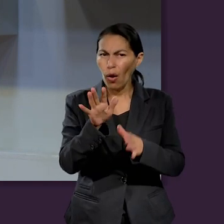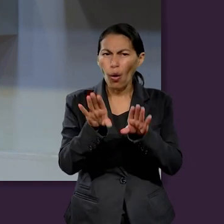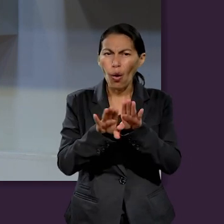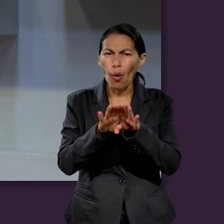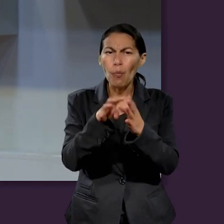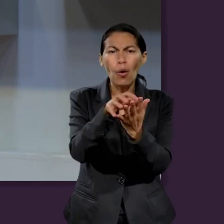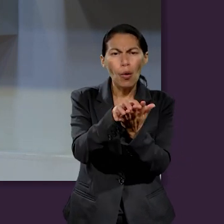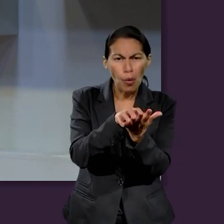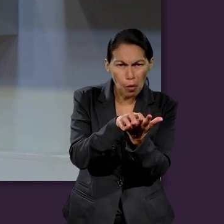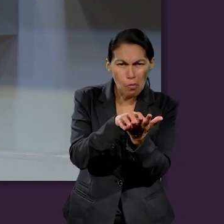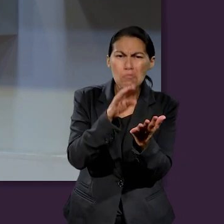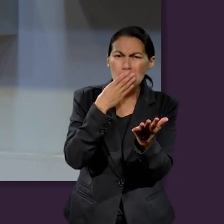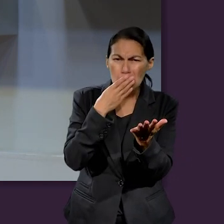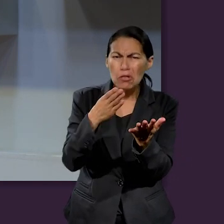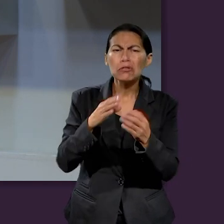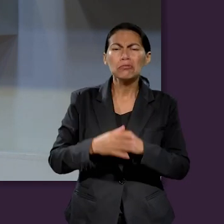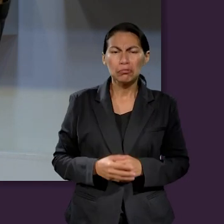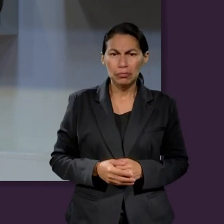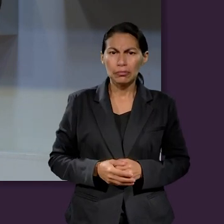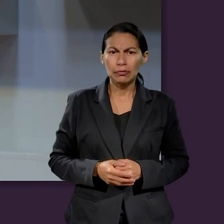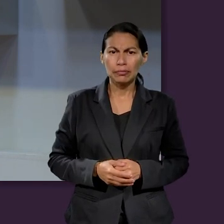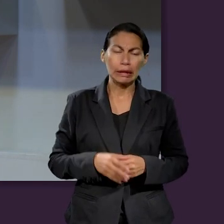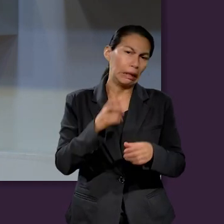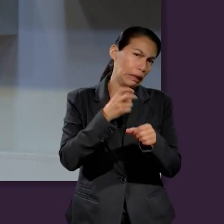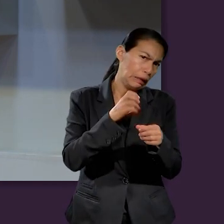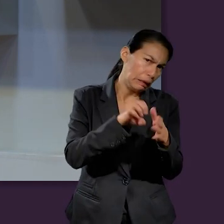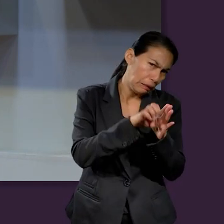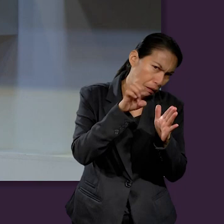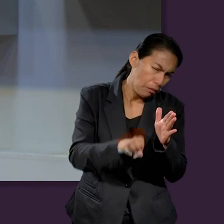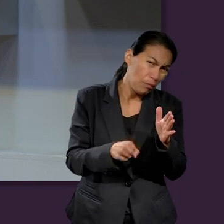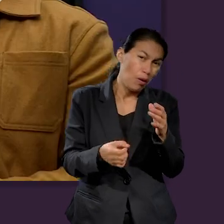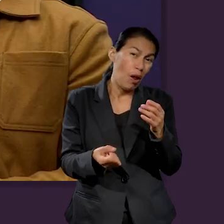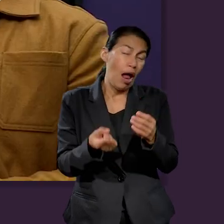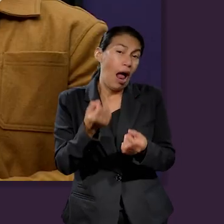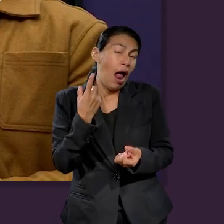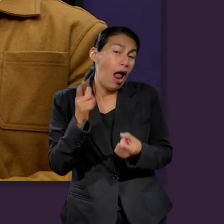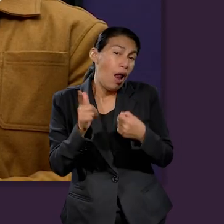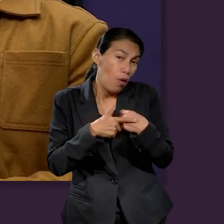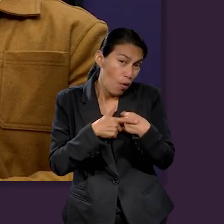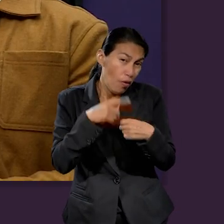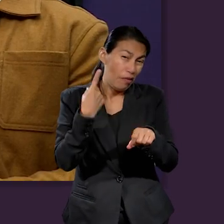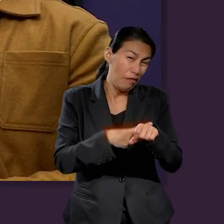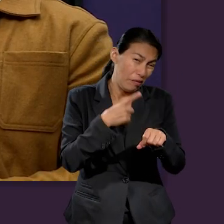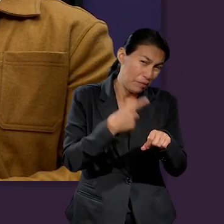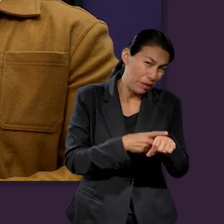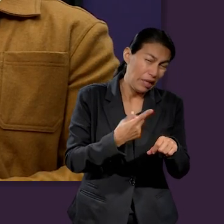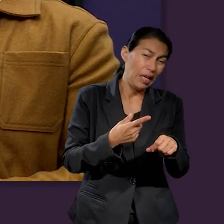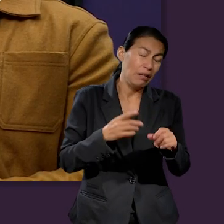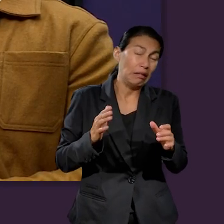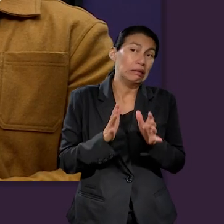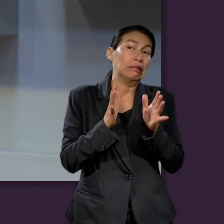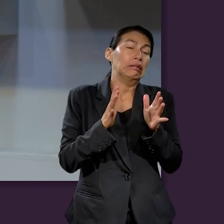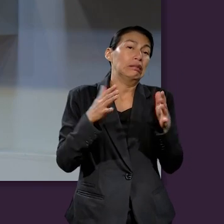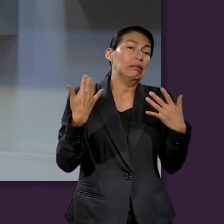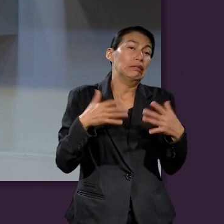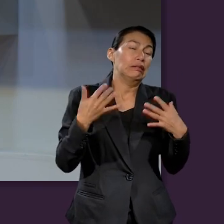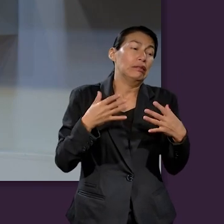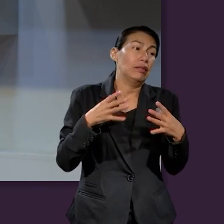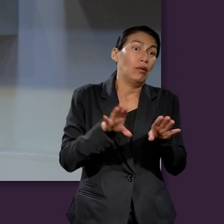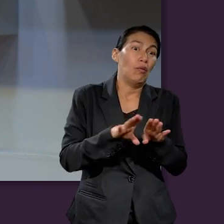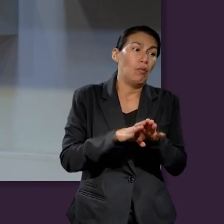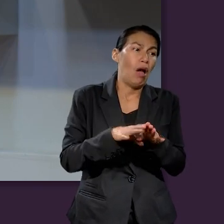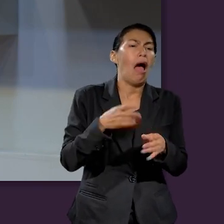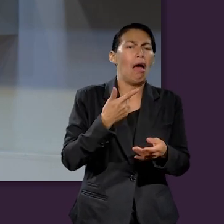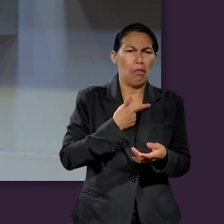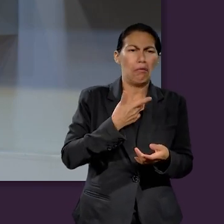Una enfermedad que no esperábamos te llega y te agarra de sorpresa, ¿no? O sea, no podemos controlar un desastre natural, no puedo controlar